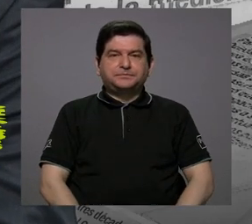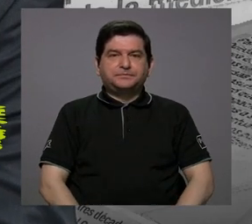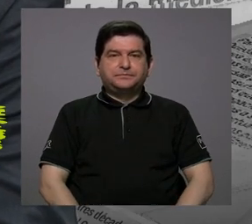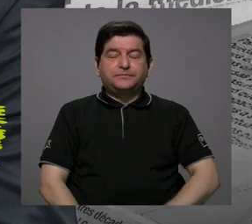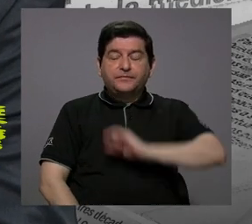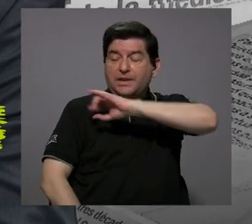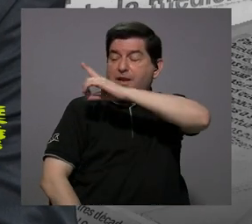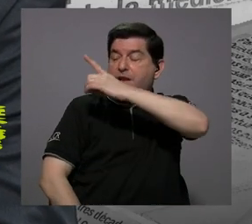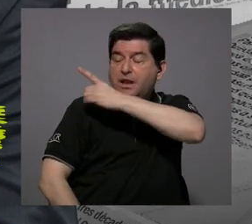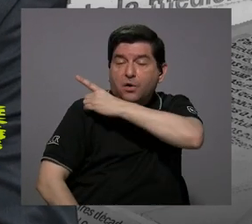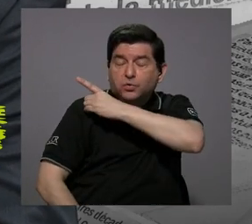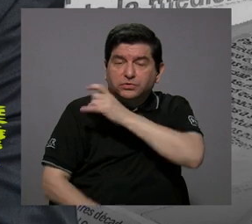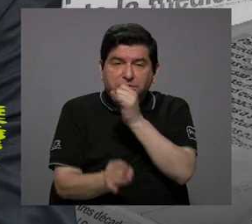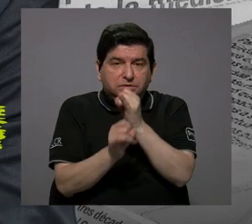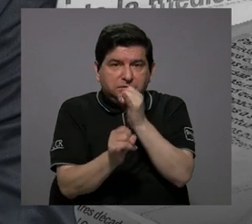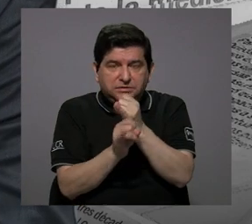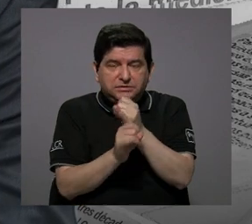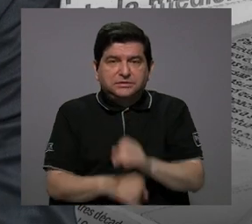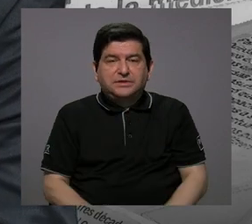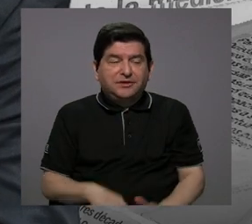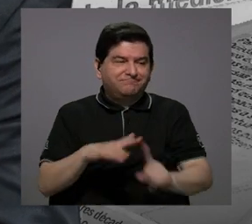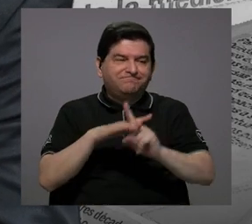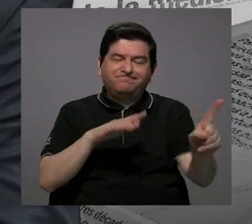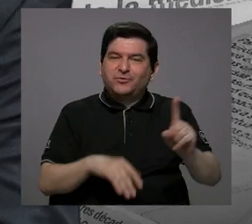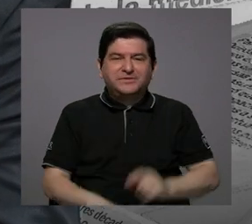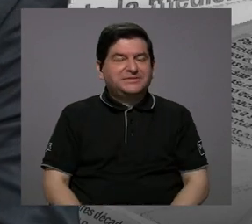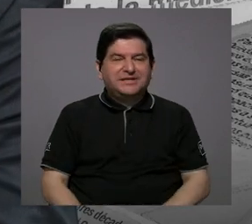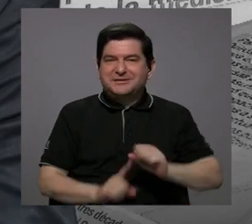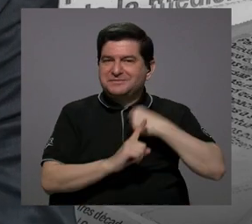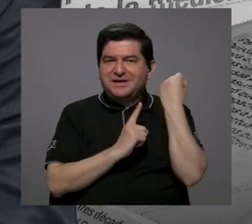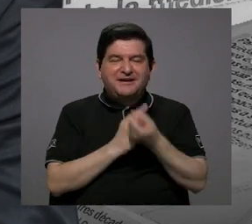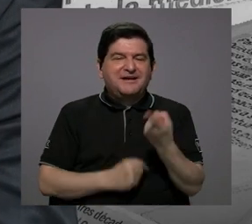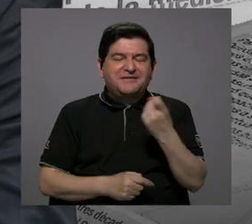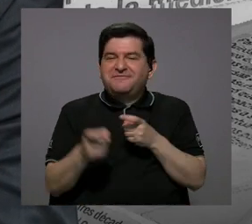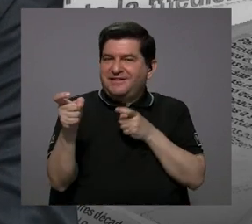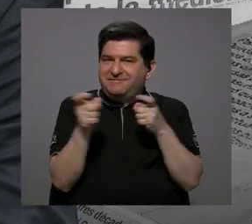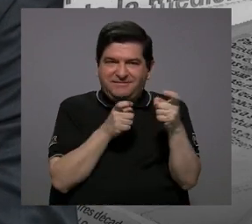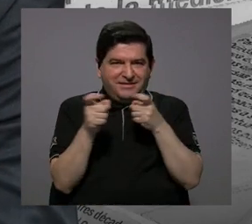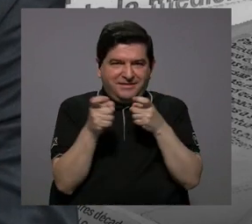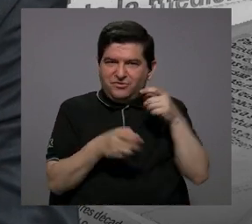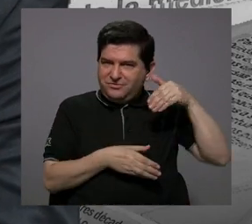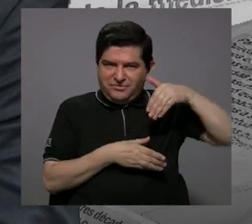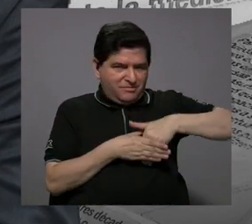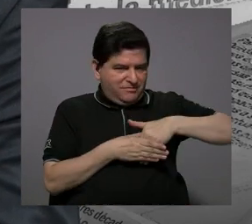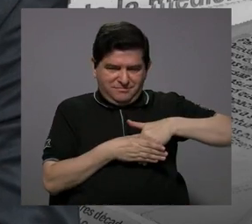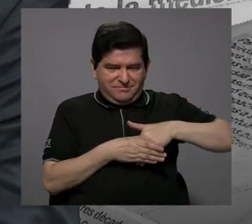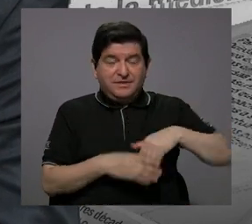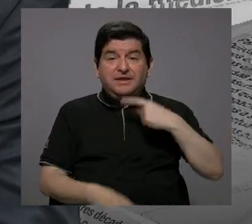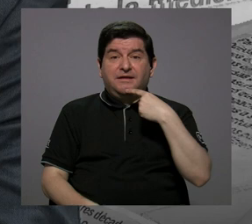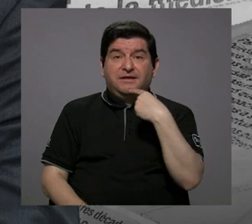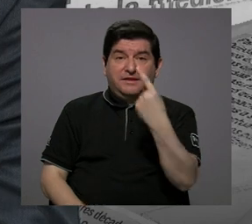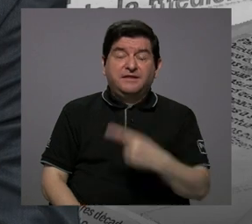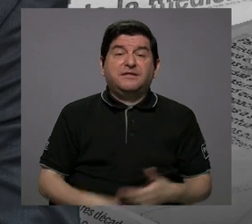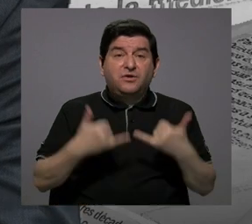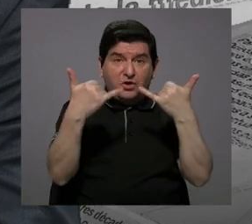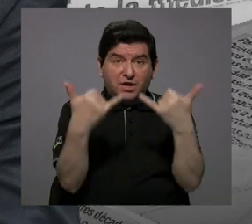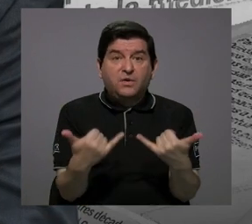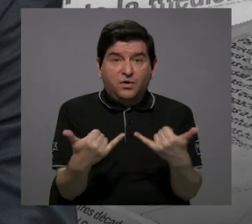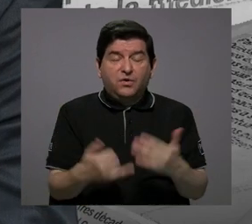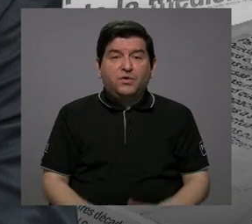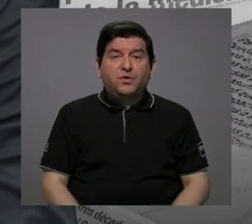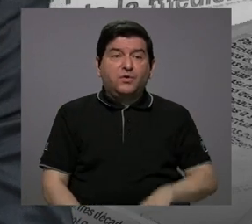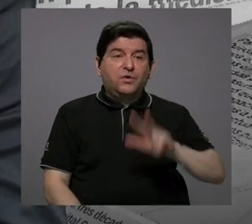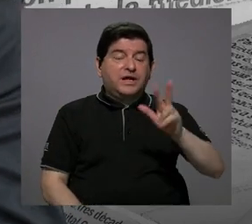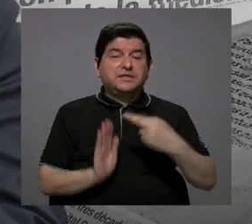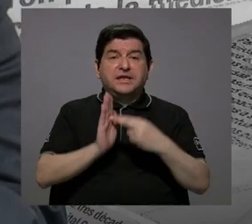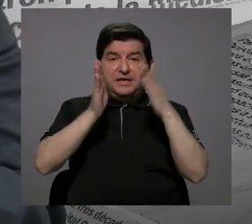la Junta Directiva, la institución, no escapa de esta realidad de falta de gobernanza. Menciono en este momento, los